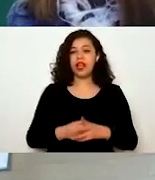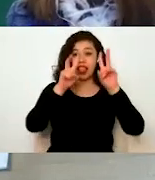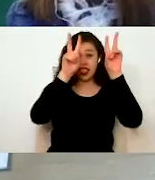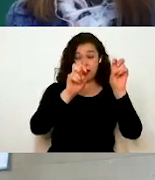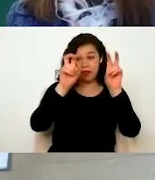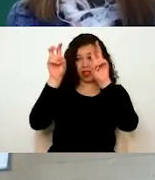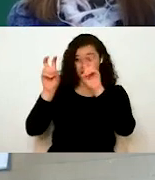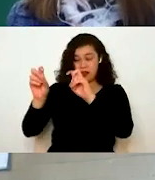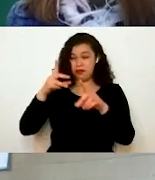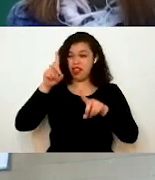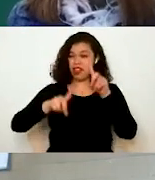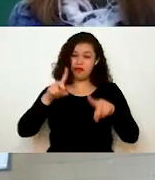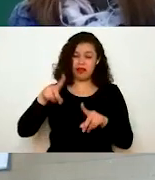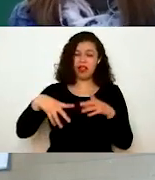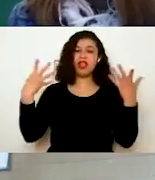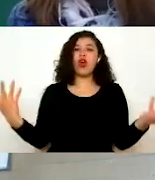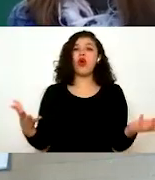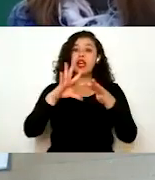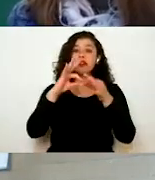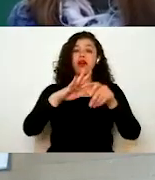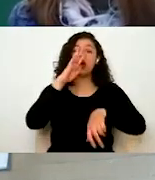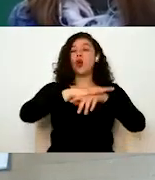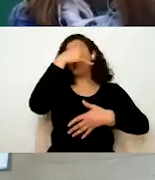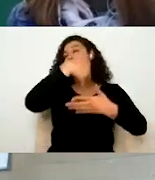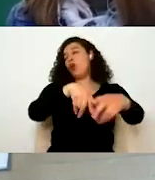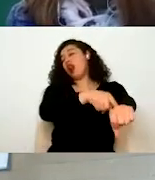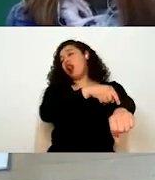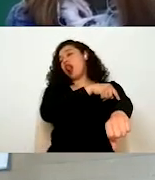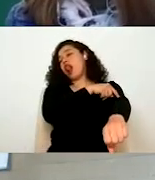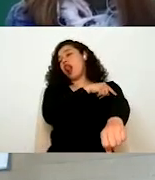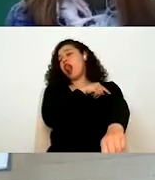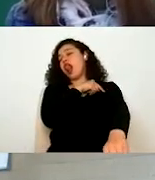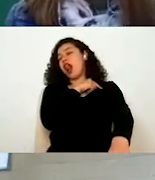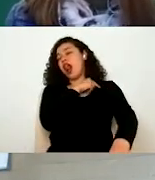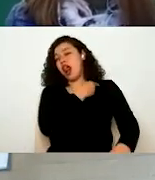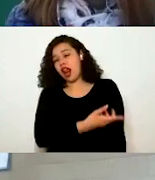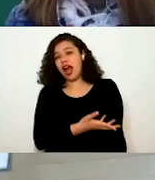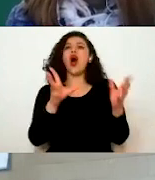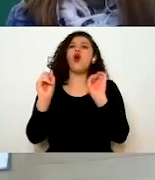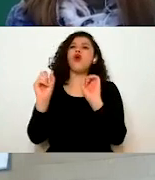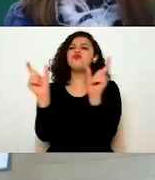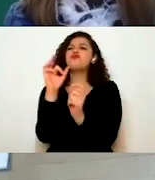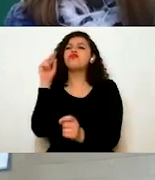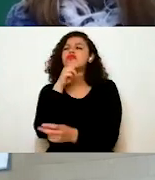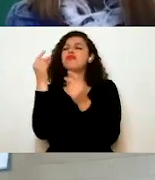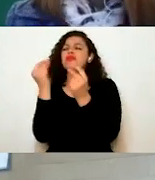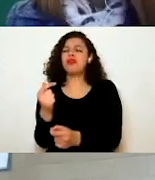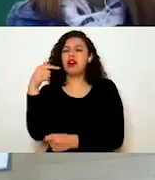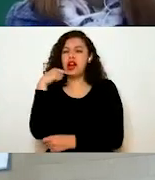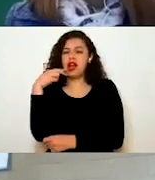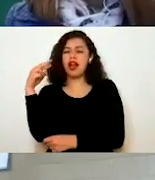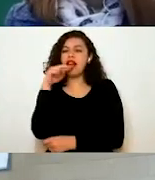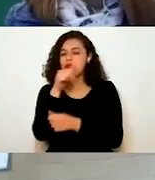y de qué tanta explicación requiere la solución de su solicitud. Una vez que